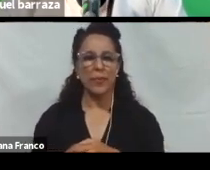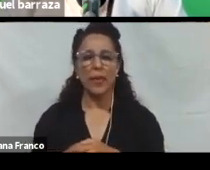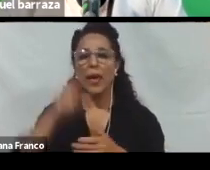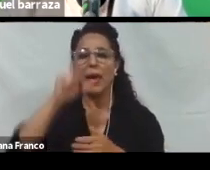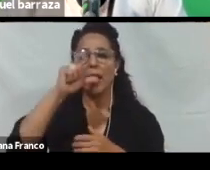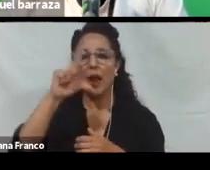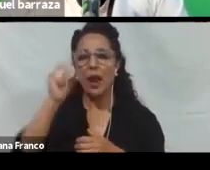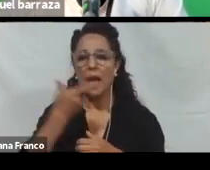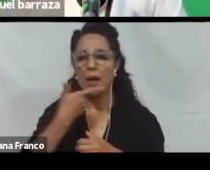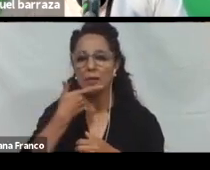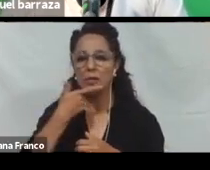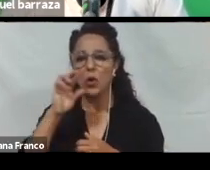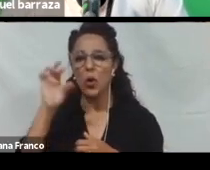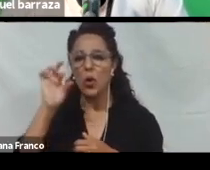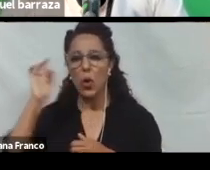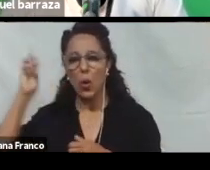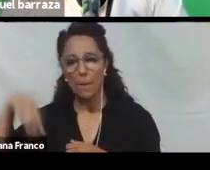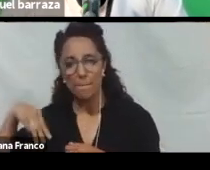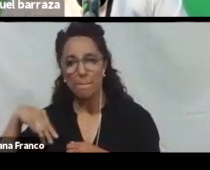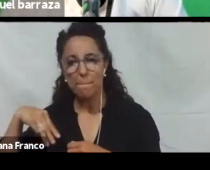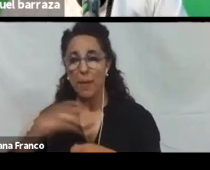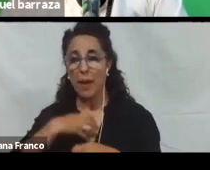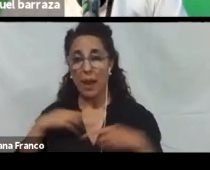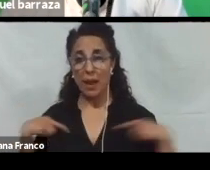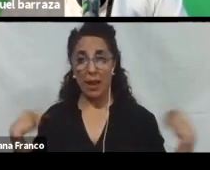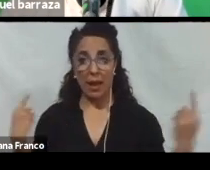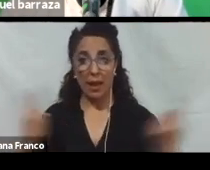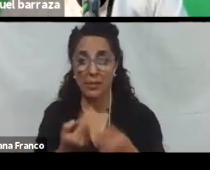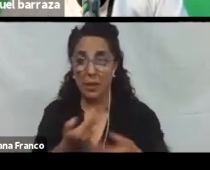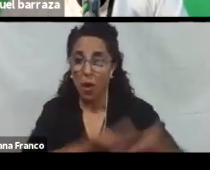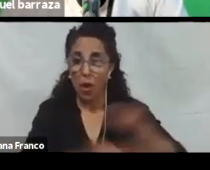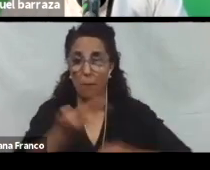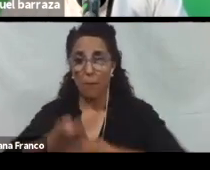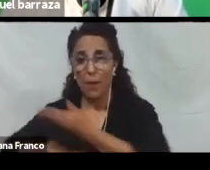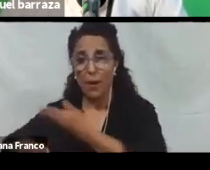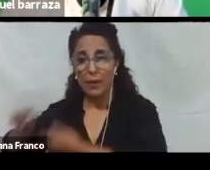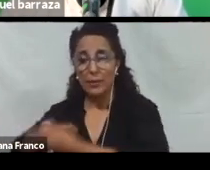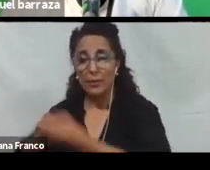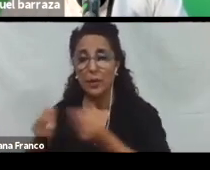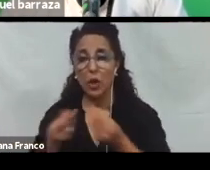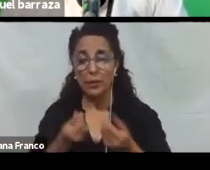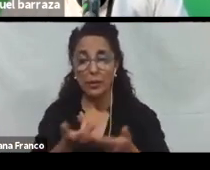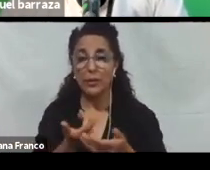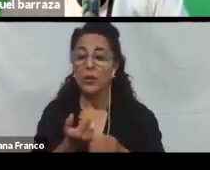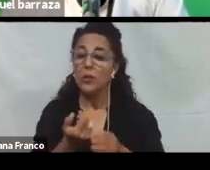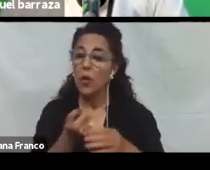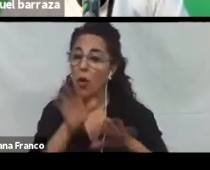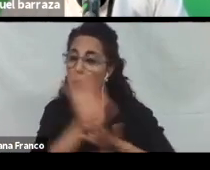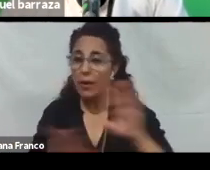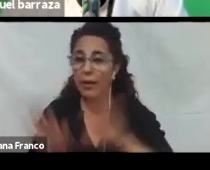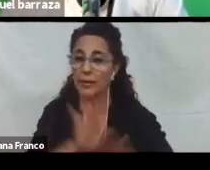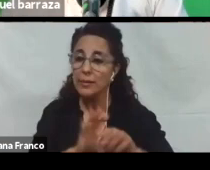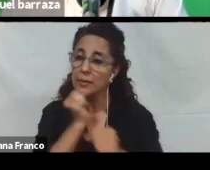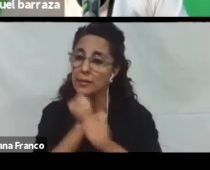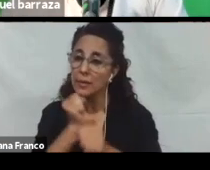Que generamos. Un aula virtual. Para compartir. Esos contenidos. O organizar las tareas. Tenemos herramientas.